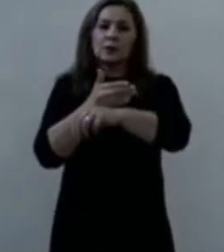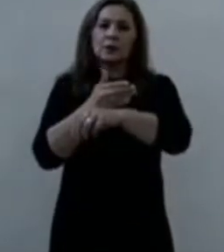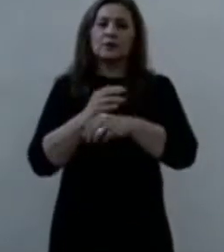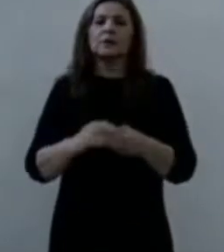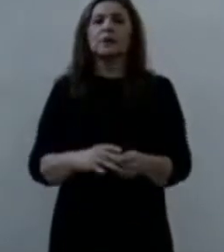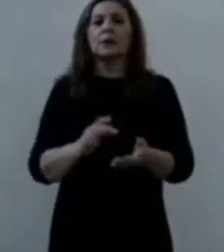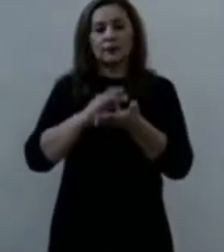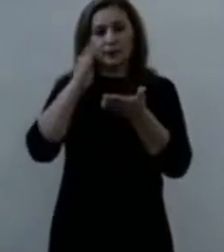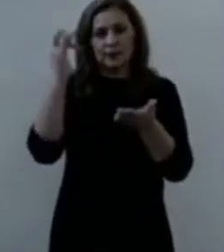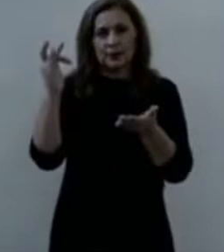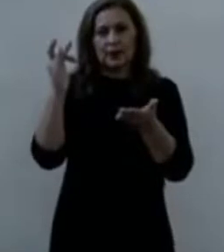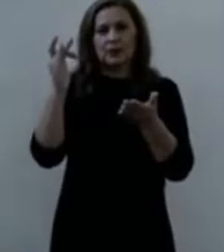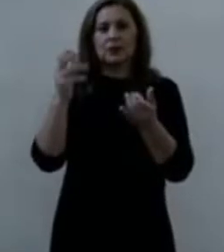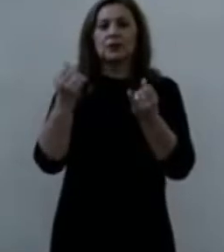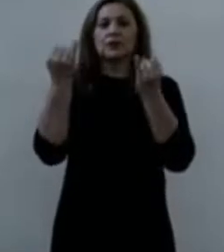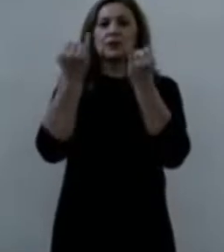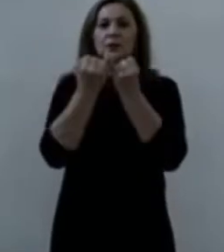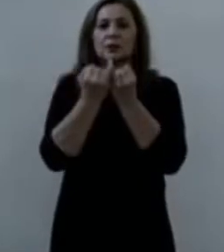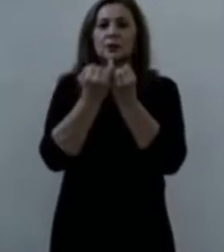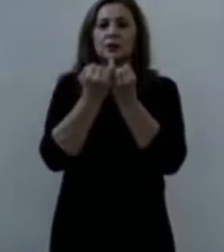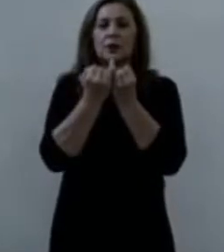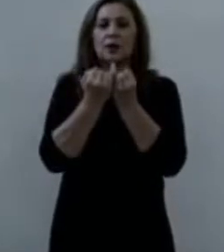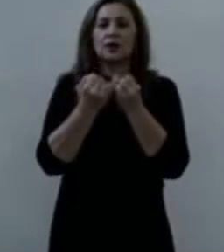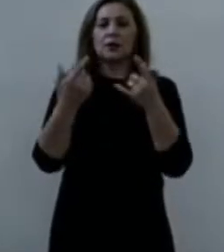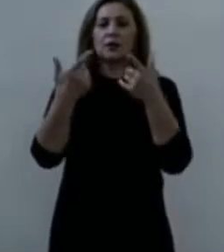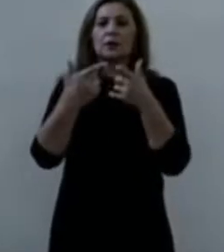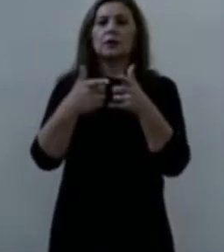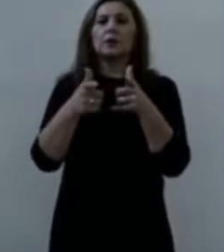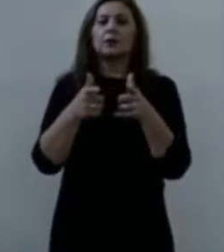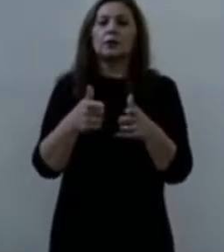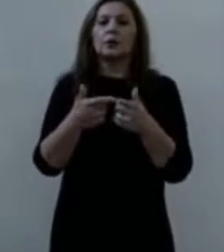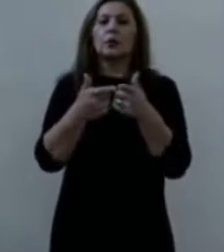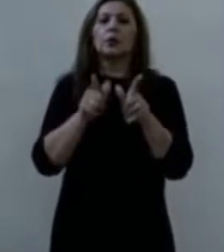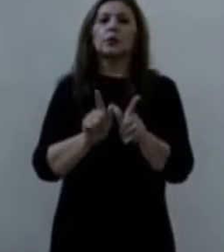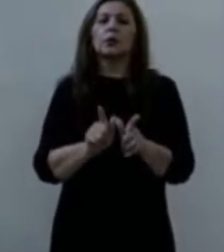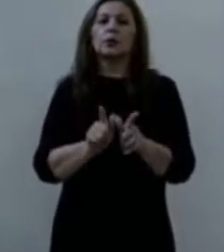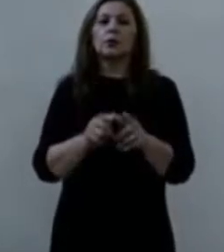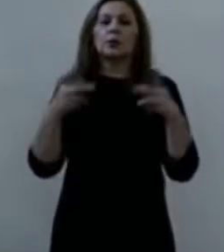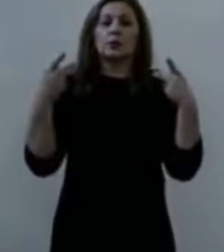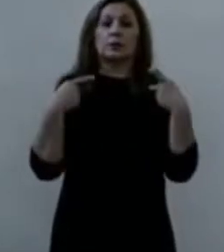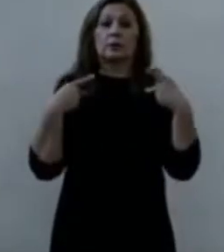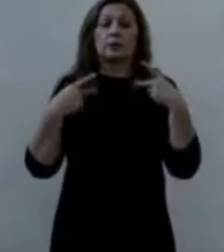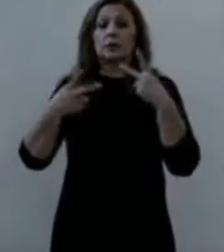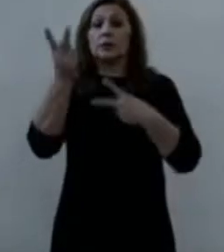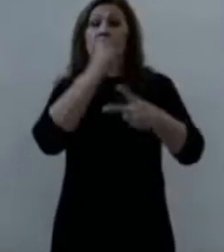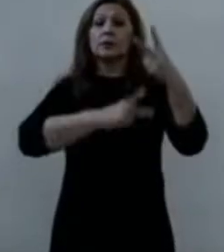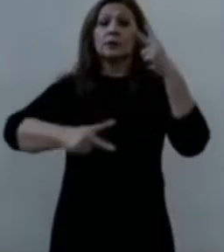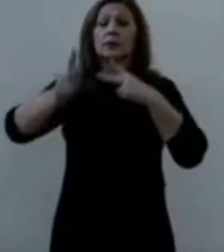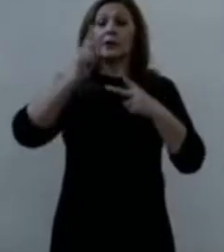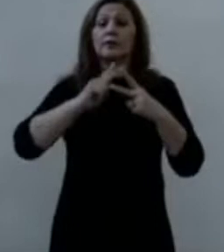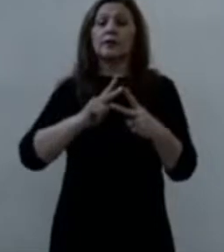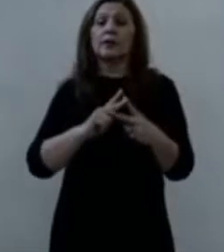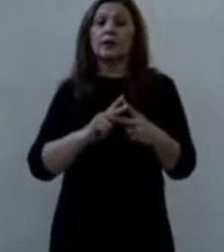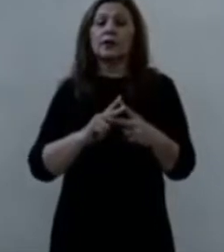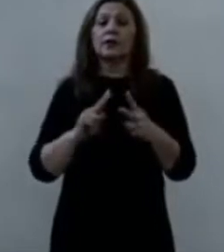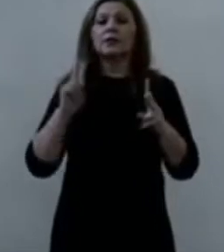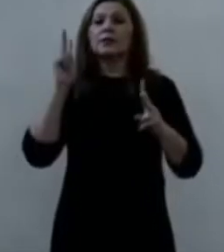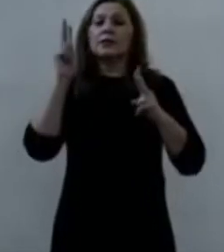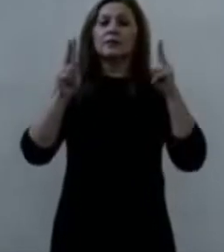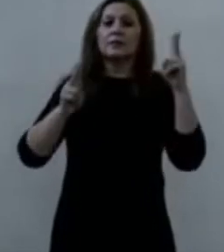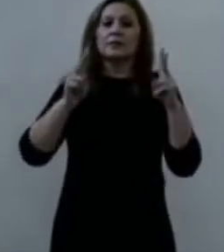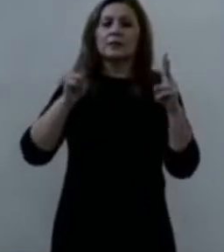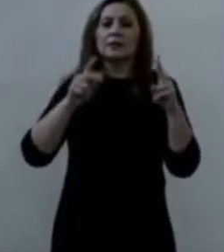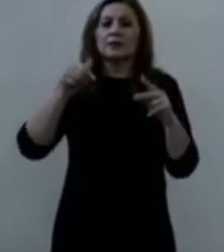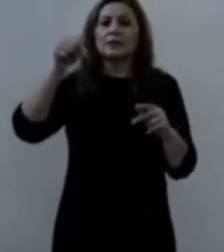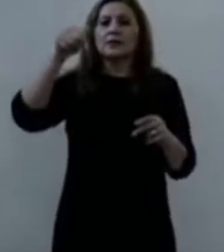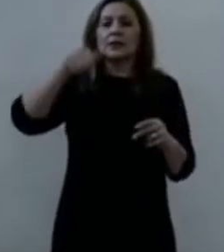También agradezco la presencia de un grupo de fieles de la Parroquia de San Juan de la Cruz que